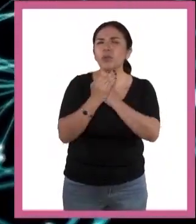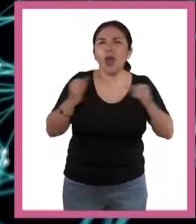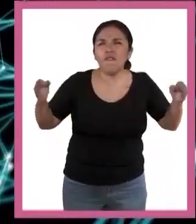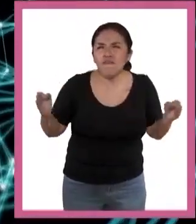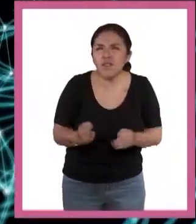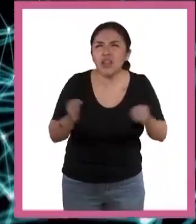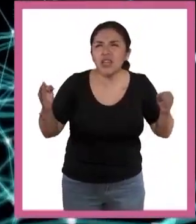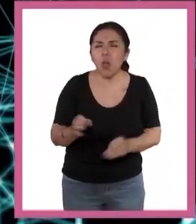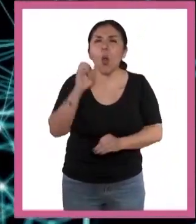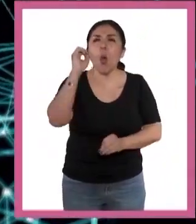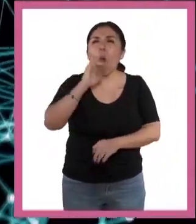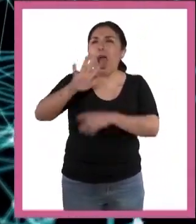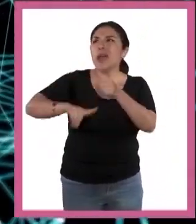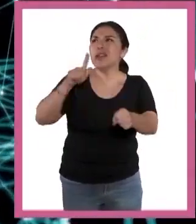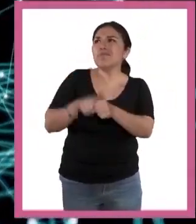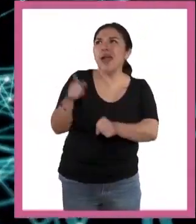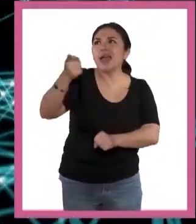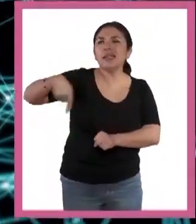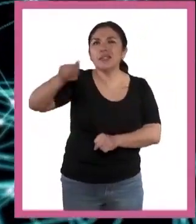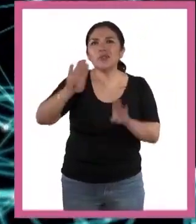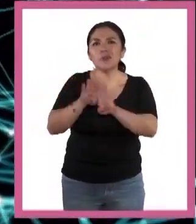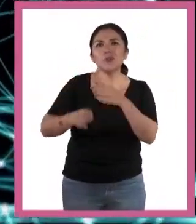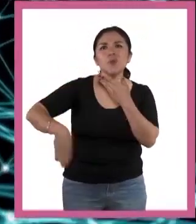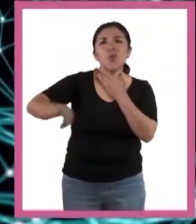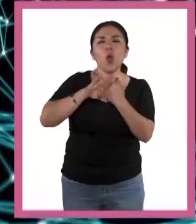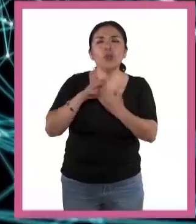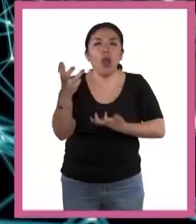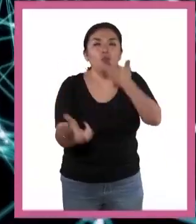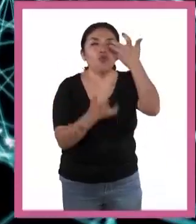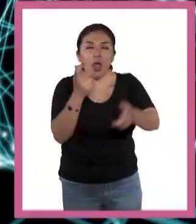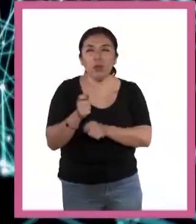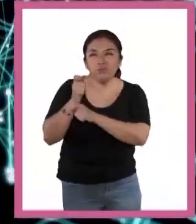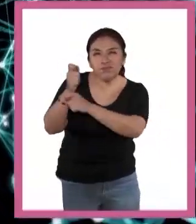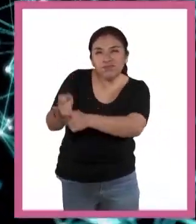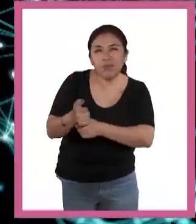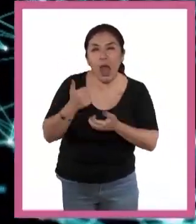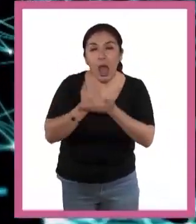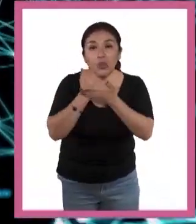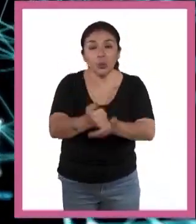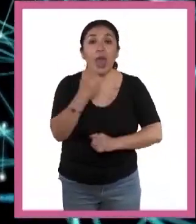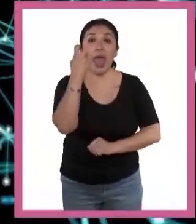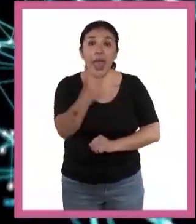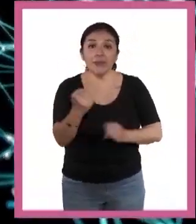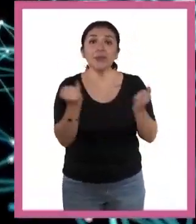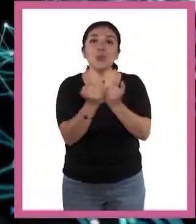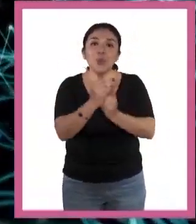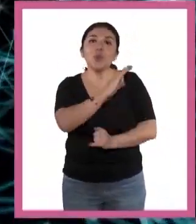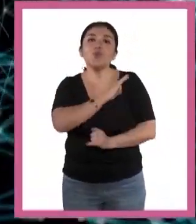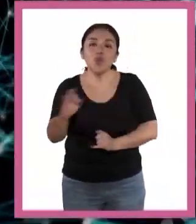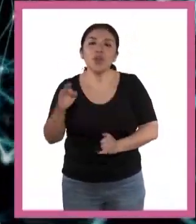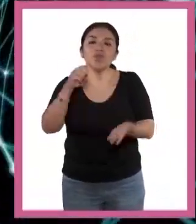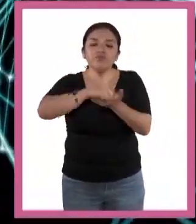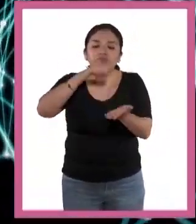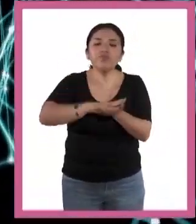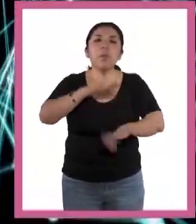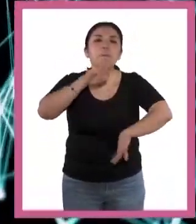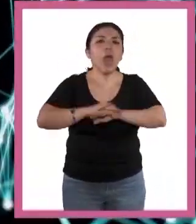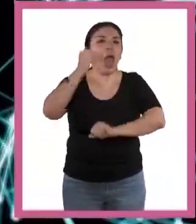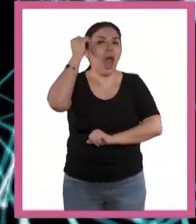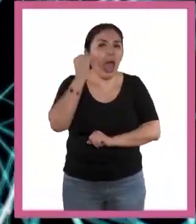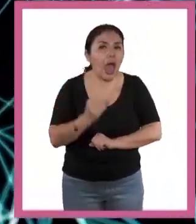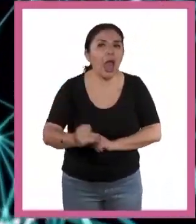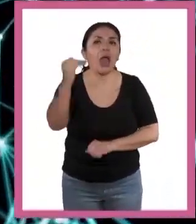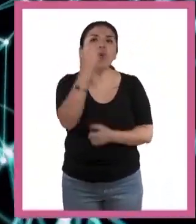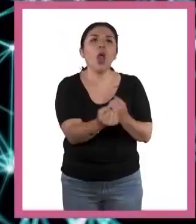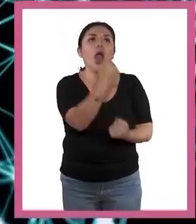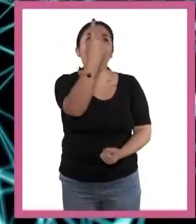del frío y depredadores que nos amenazaban en la oscuridad. Esto, a su vez, nos permitió asentarnos por más tiempo